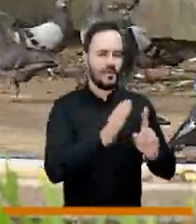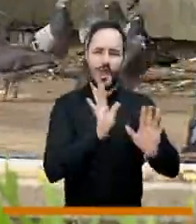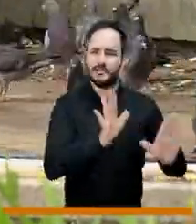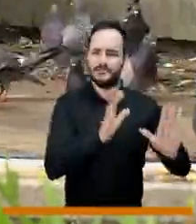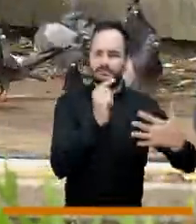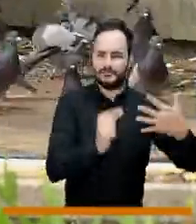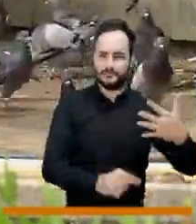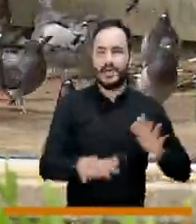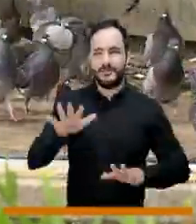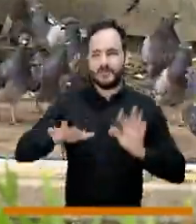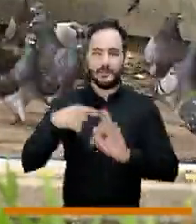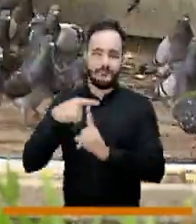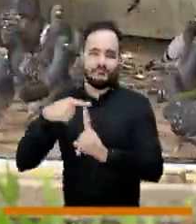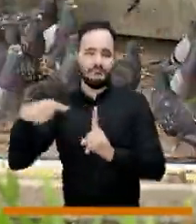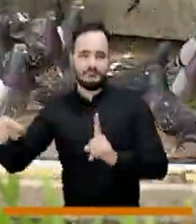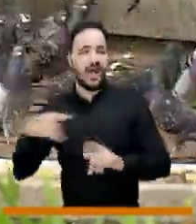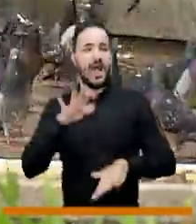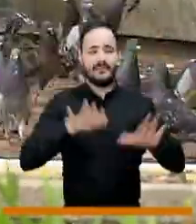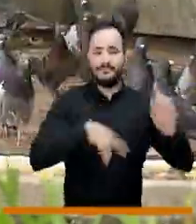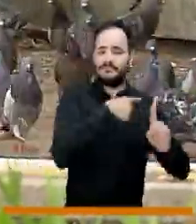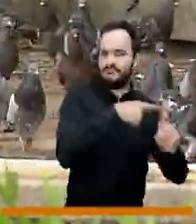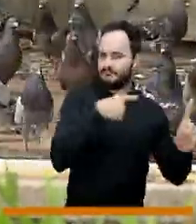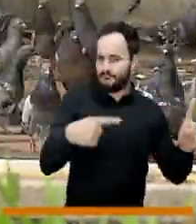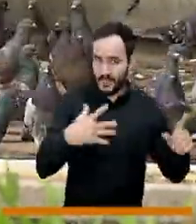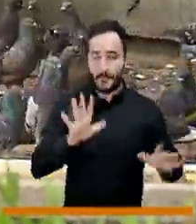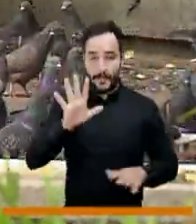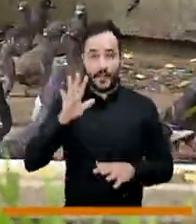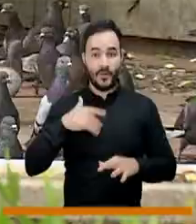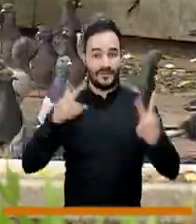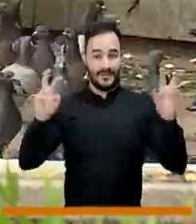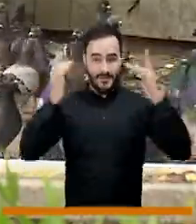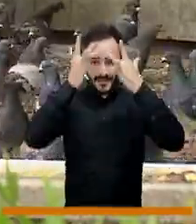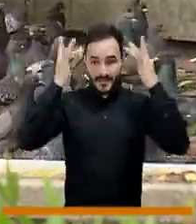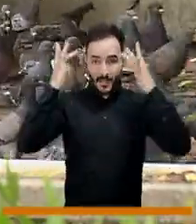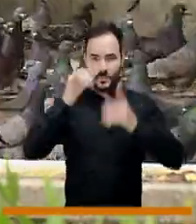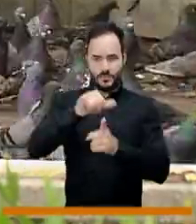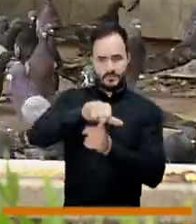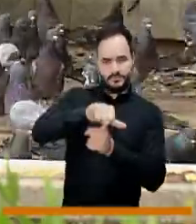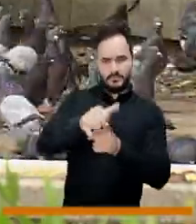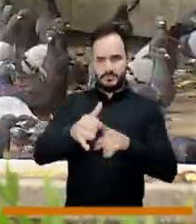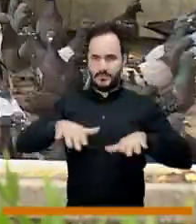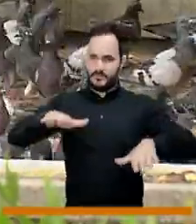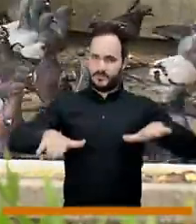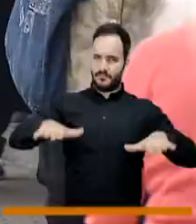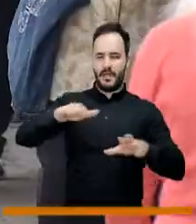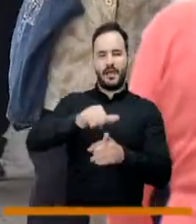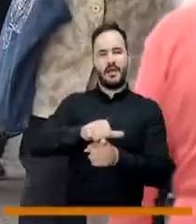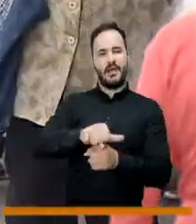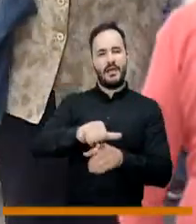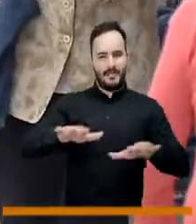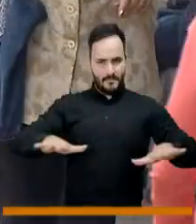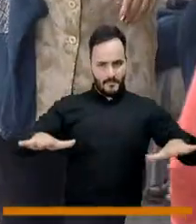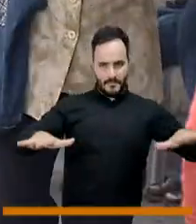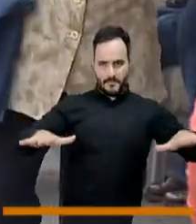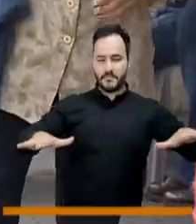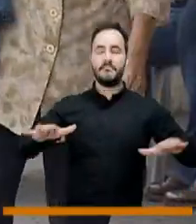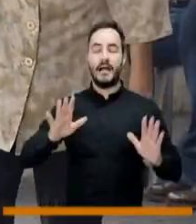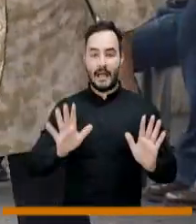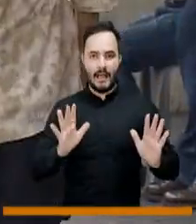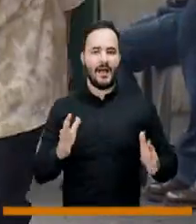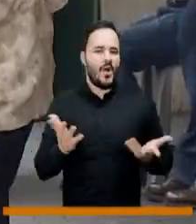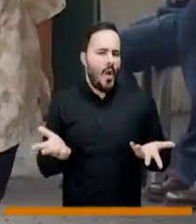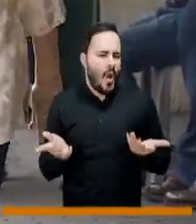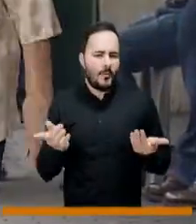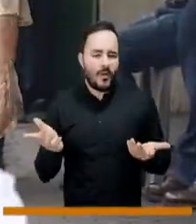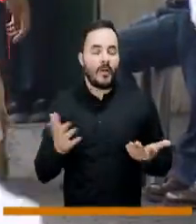negativo. ¿Qué es lo que uno tiene que buscar en el equilibrio de la salud mental? ¿Cómo sobrellevar esos rasgos identitarios sin que